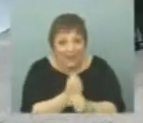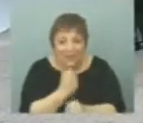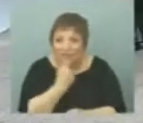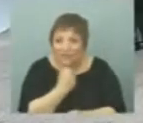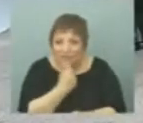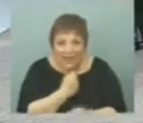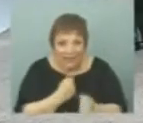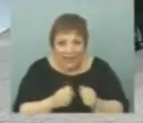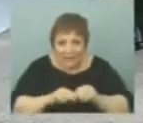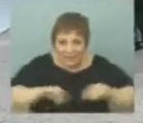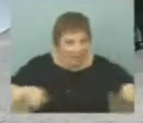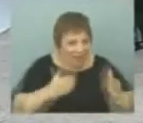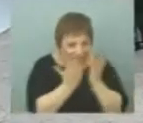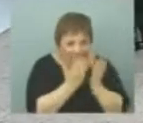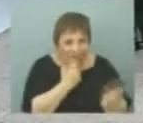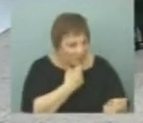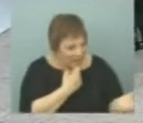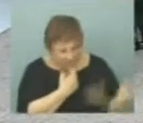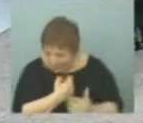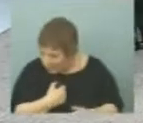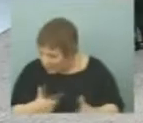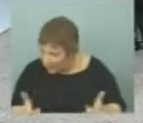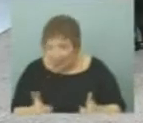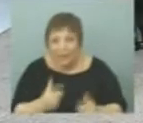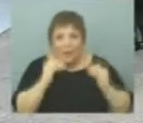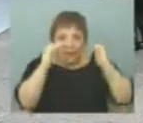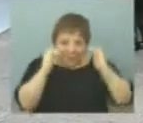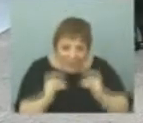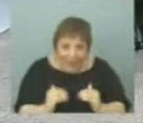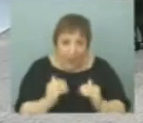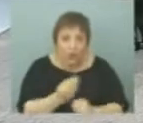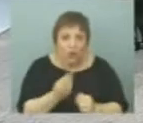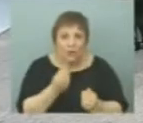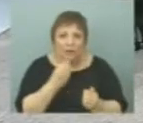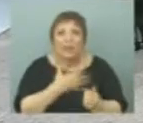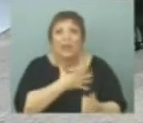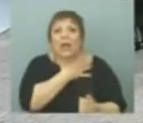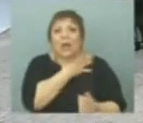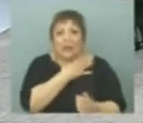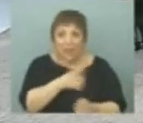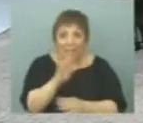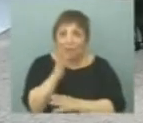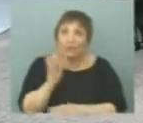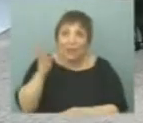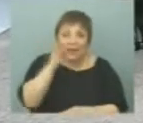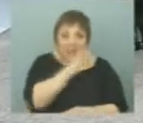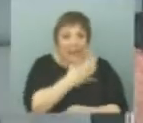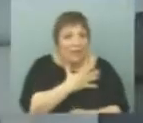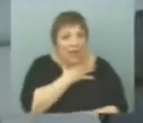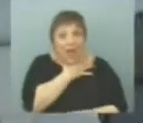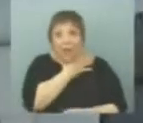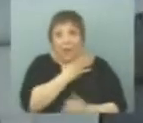disociados. Entre ellas, aflojarle la carga a las pymes que están ahogadas. Usted va por el interior del país y